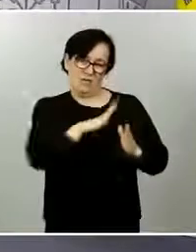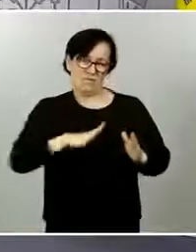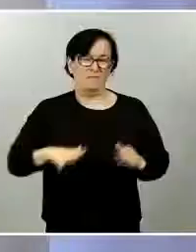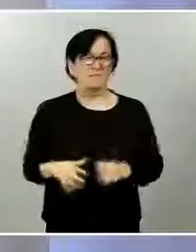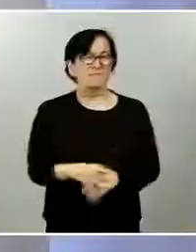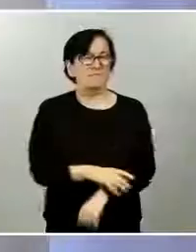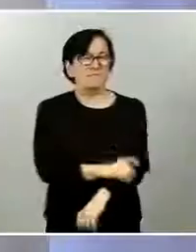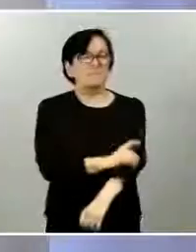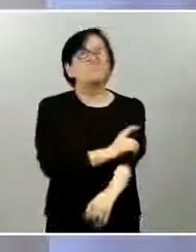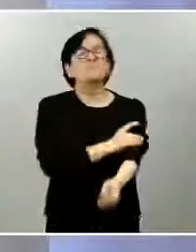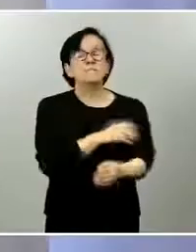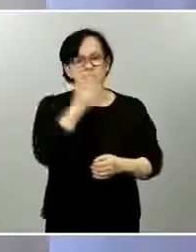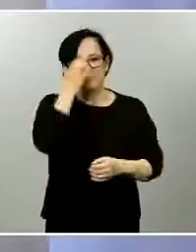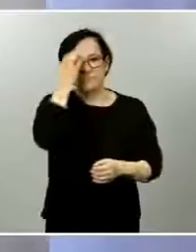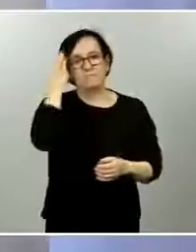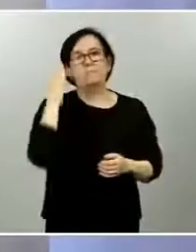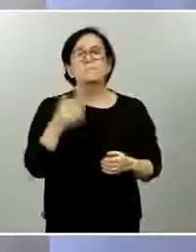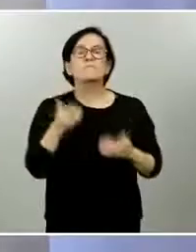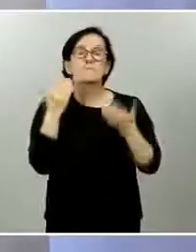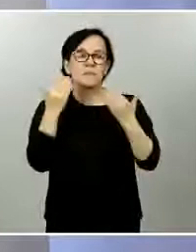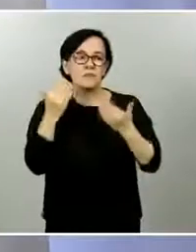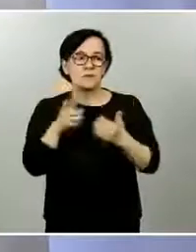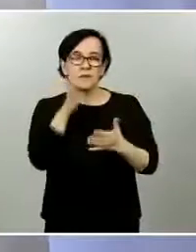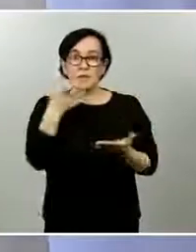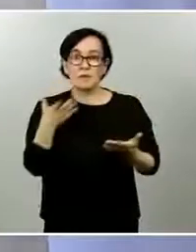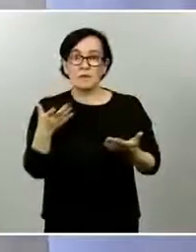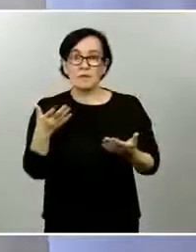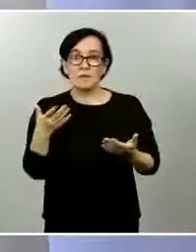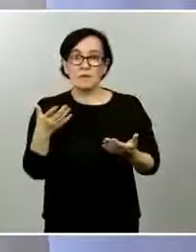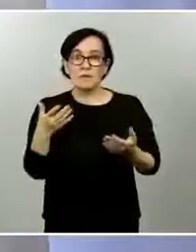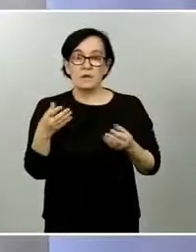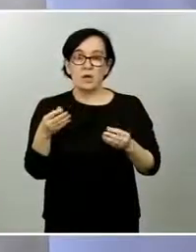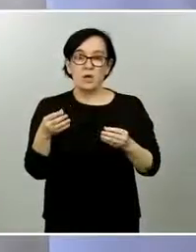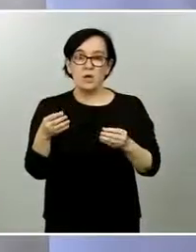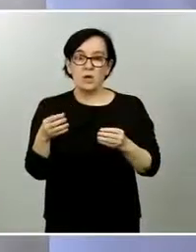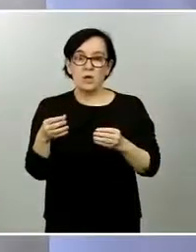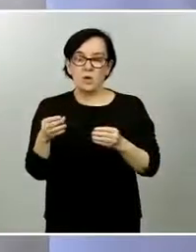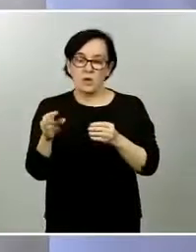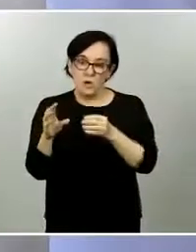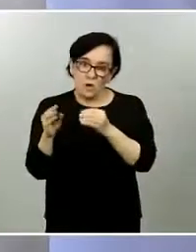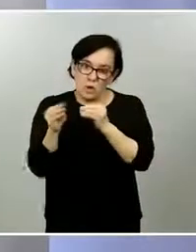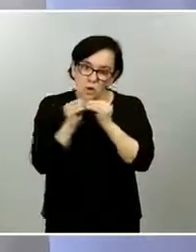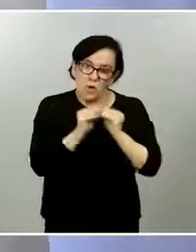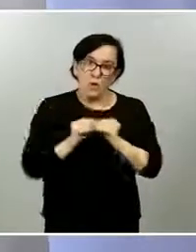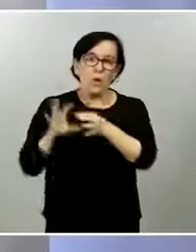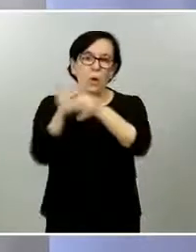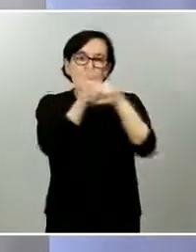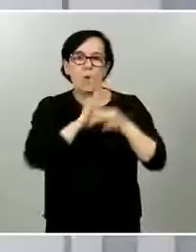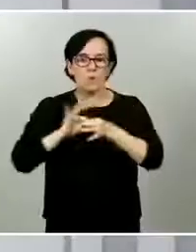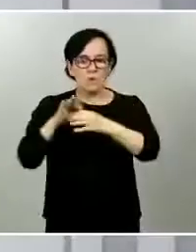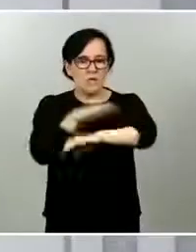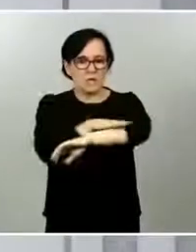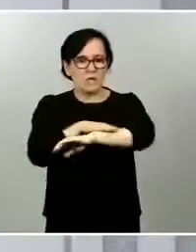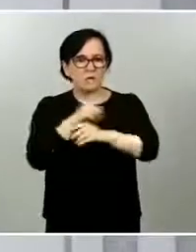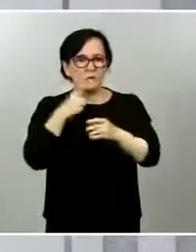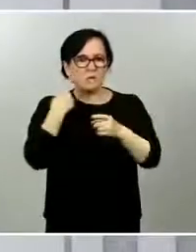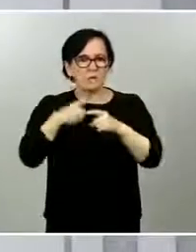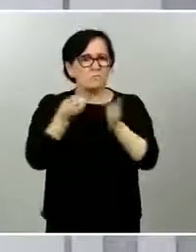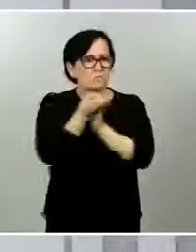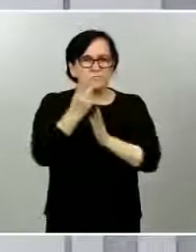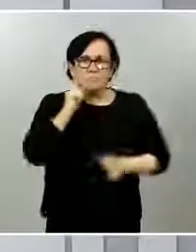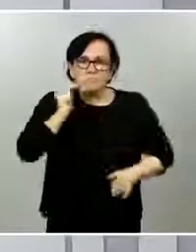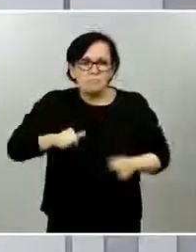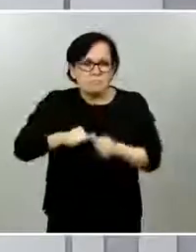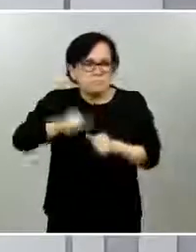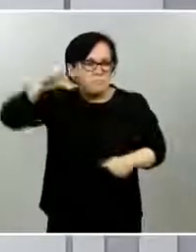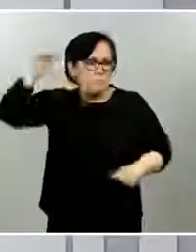revisar los informes y permitir que avancen algunas comunidades autónomas antes del tiempo previsto muchas gracias Sí, gracias